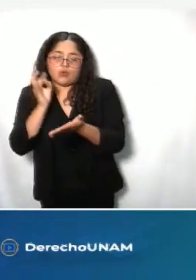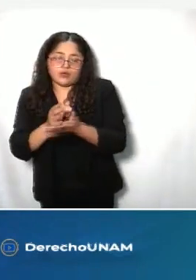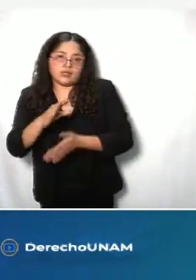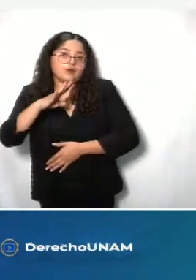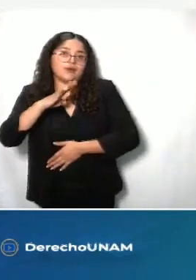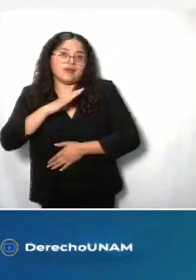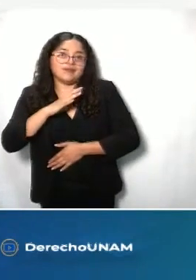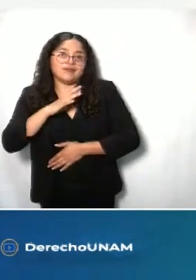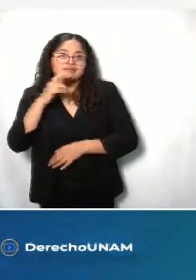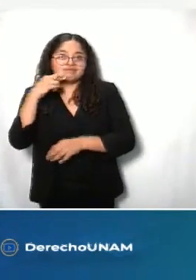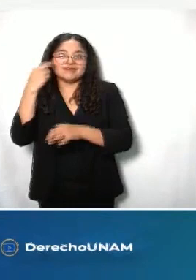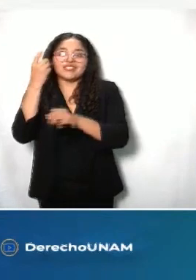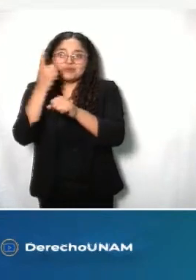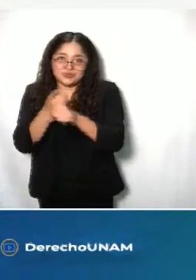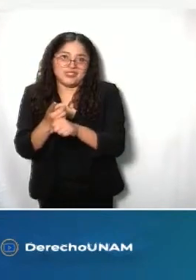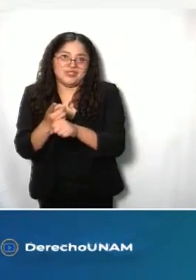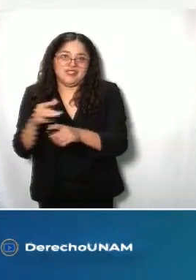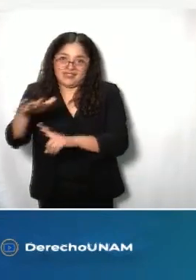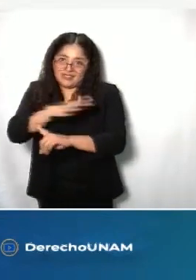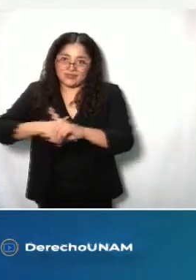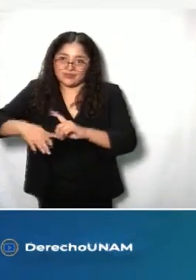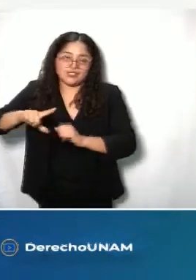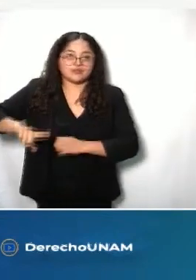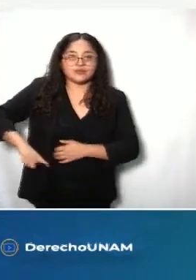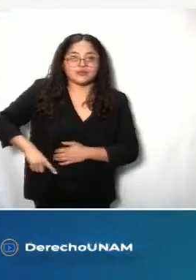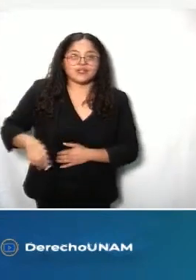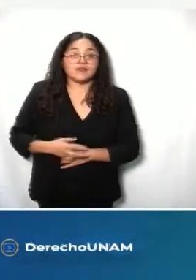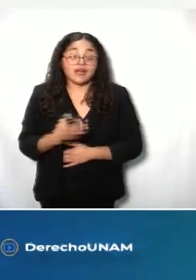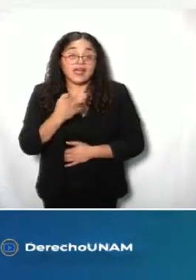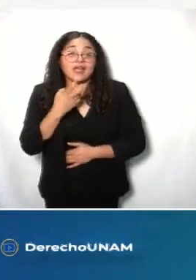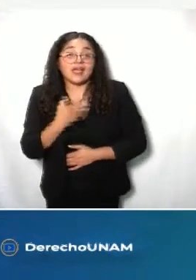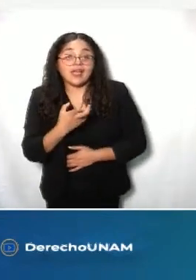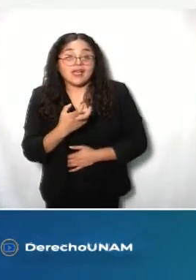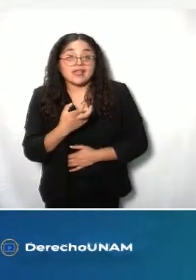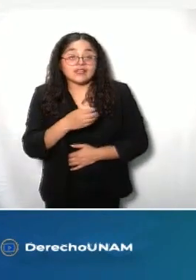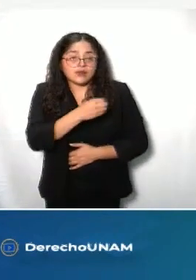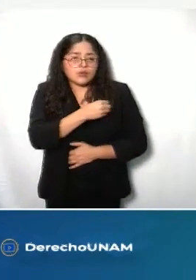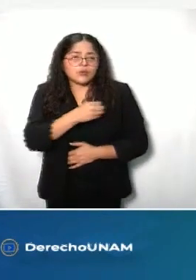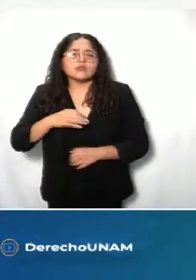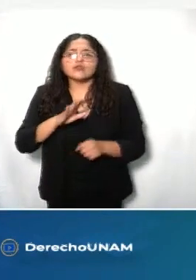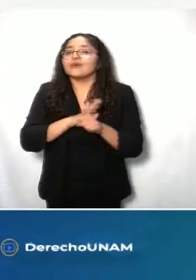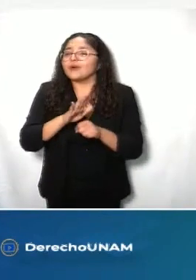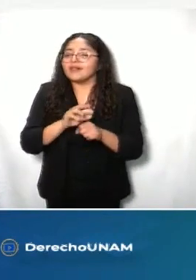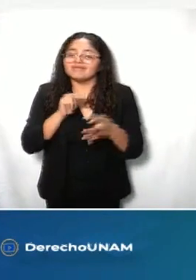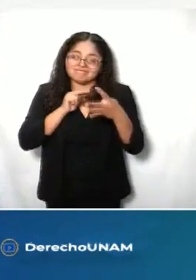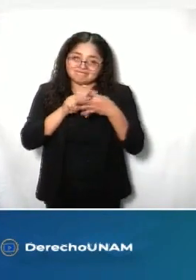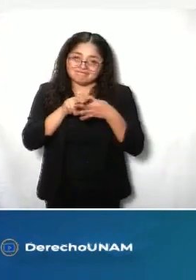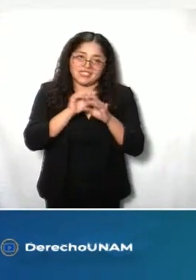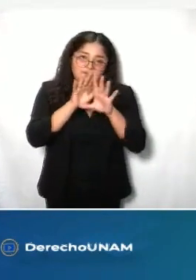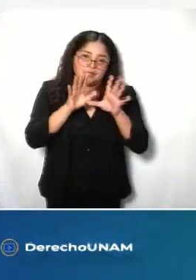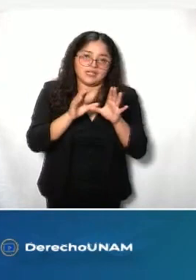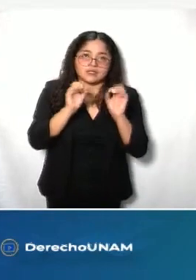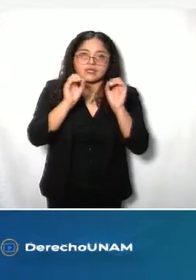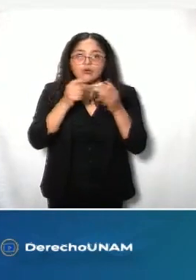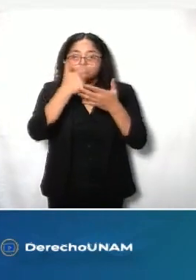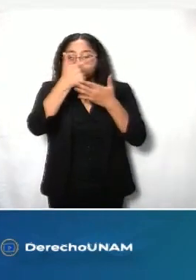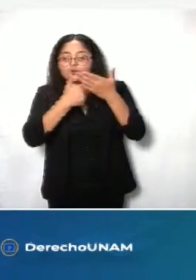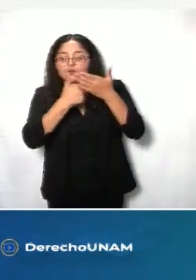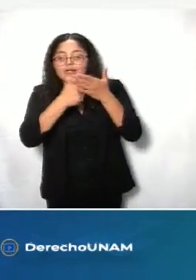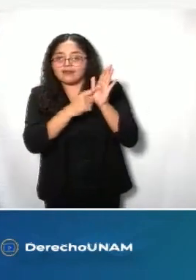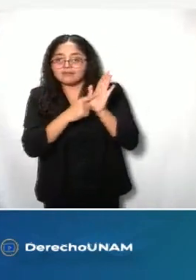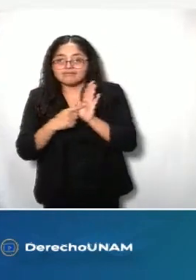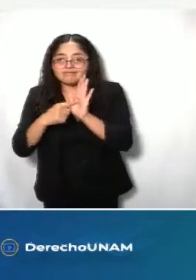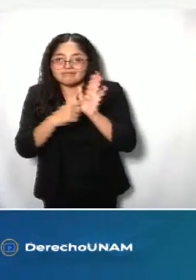obligaciones. Y una de esas competencias y una de esas obligaciones es la transparencia, el rendir cuentas a los